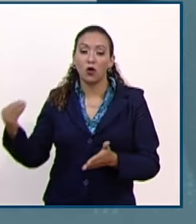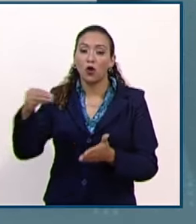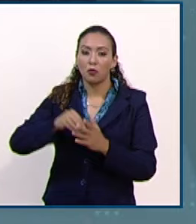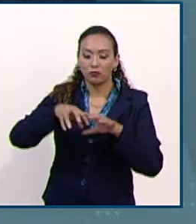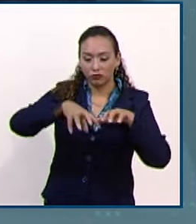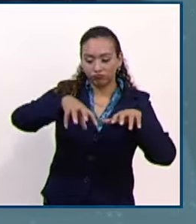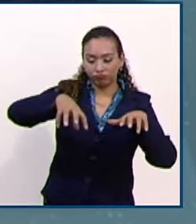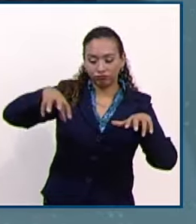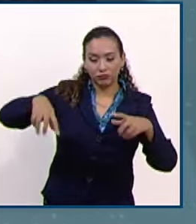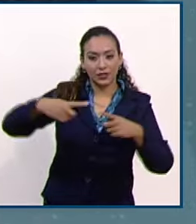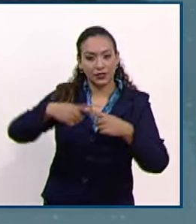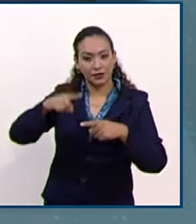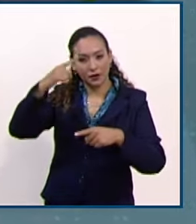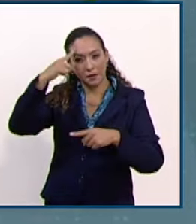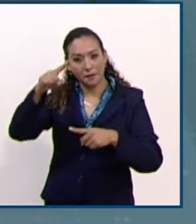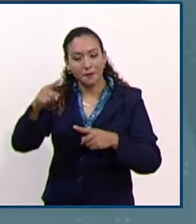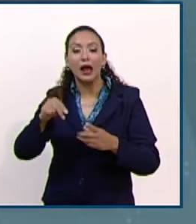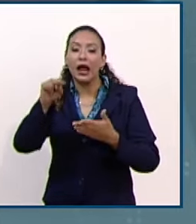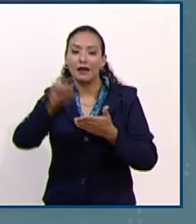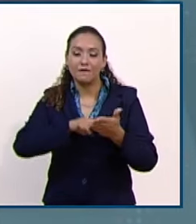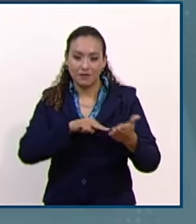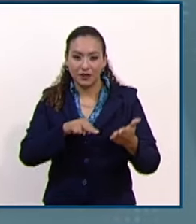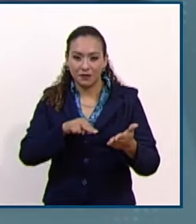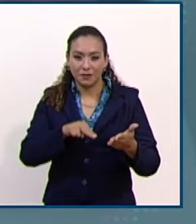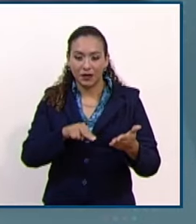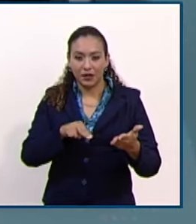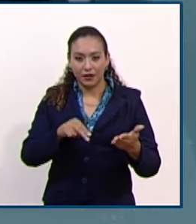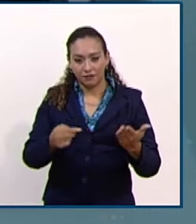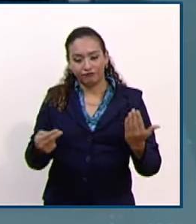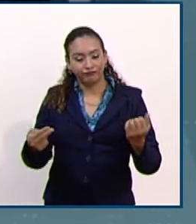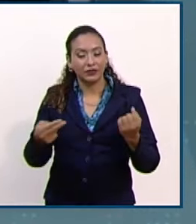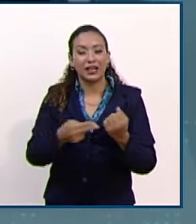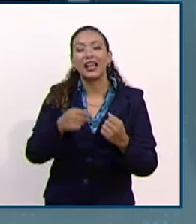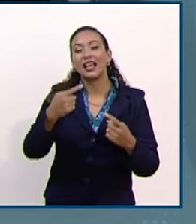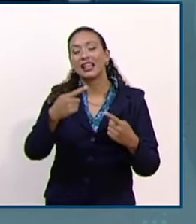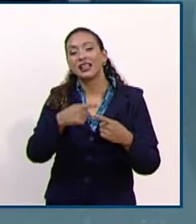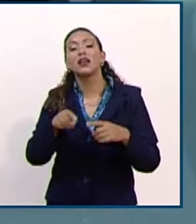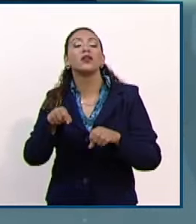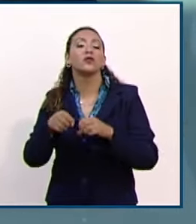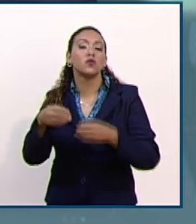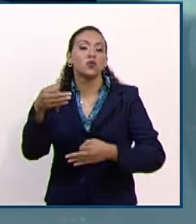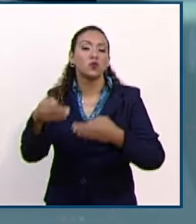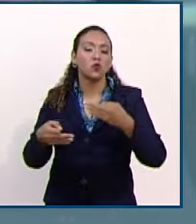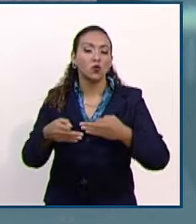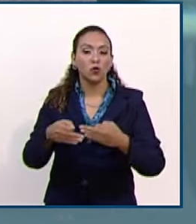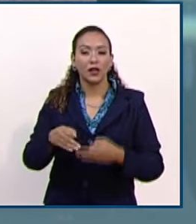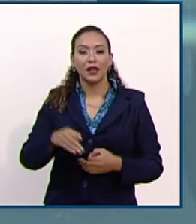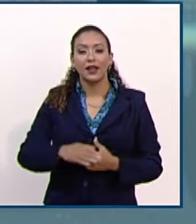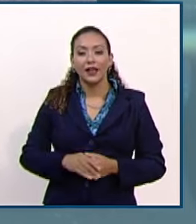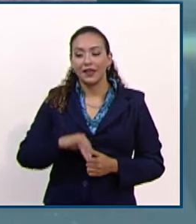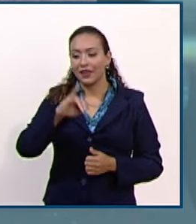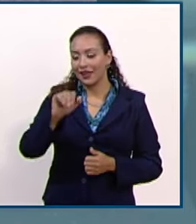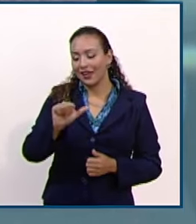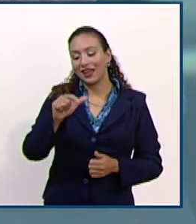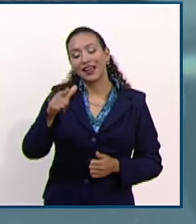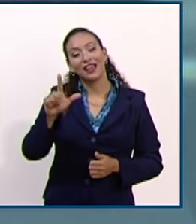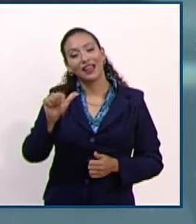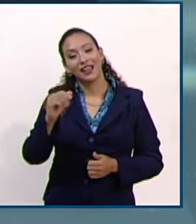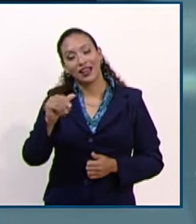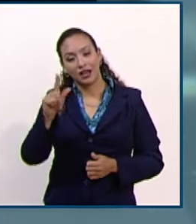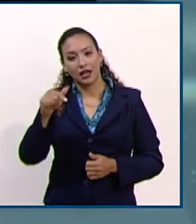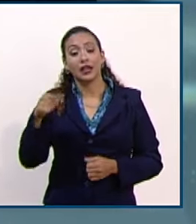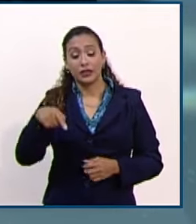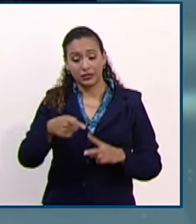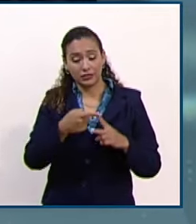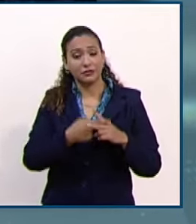itinerantes para la expedición de la firma electrónica en los juzgados de Simapán y Jacala, que operarán esta semana con